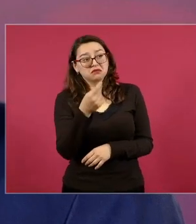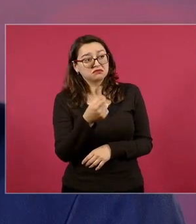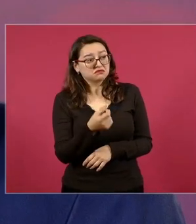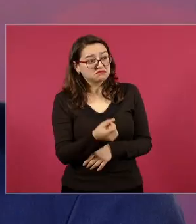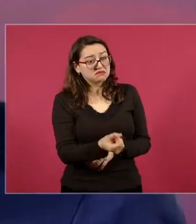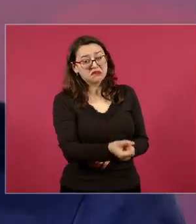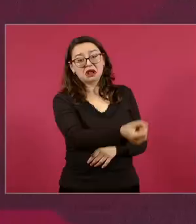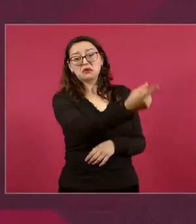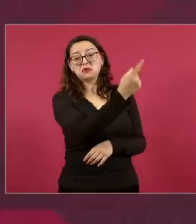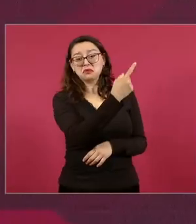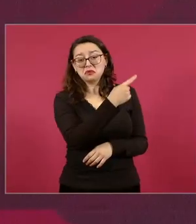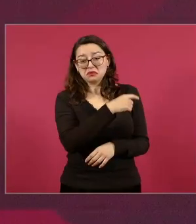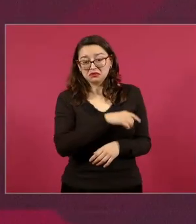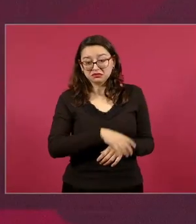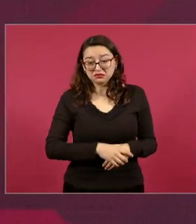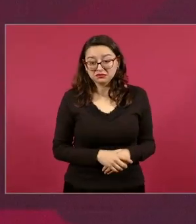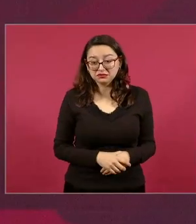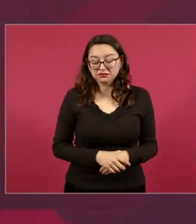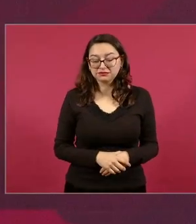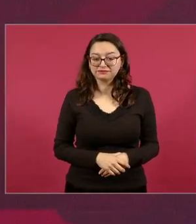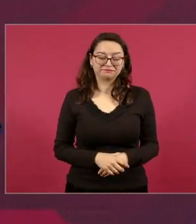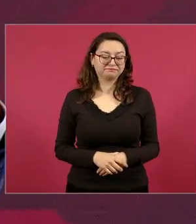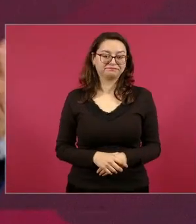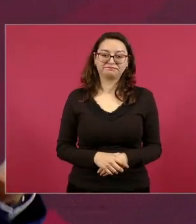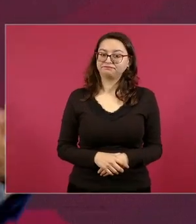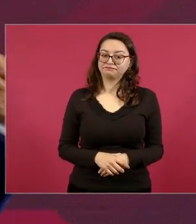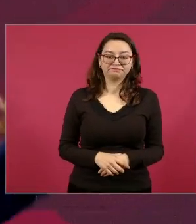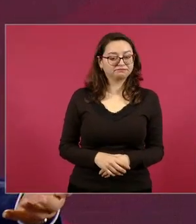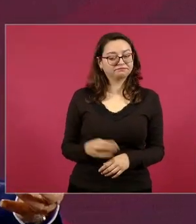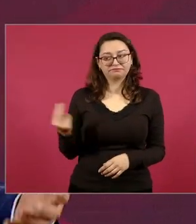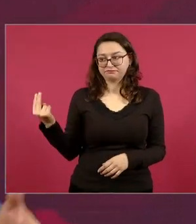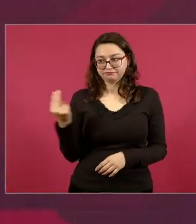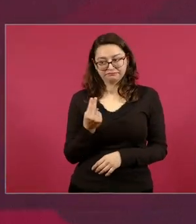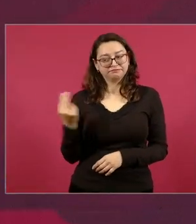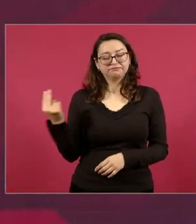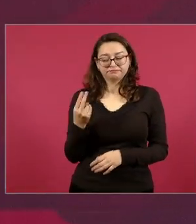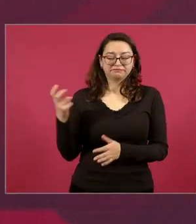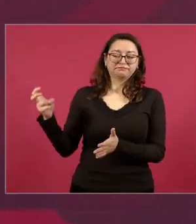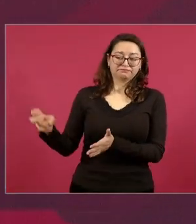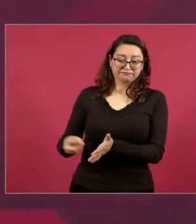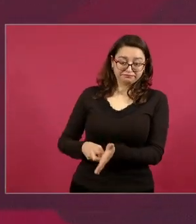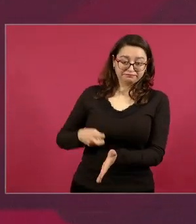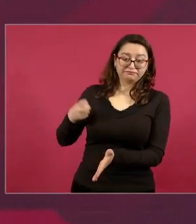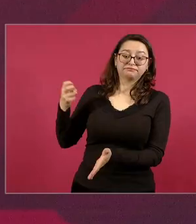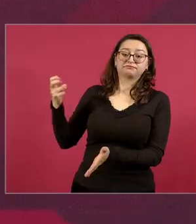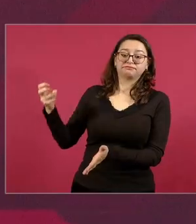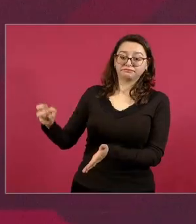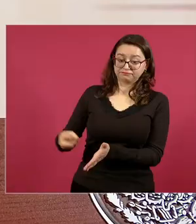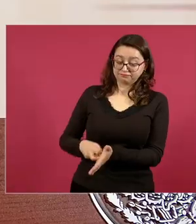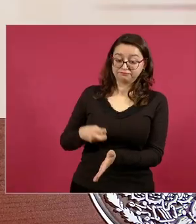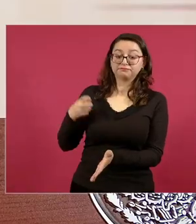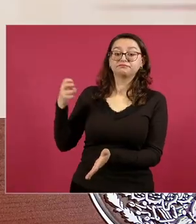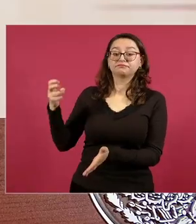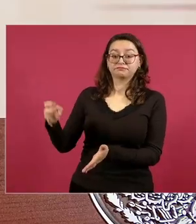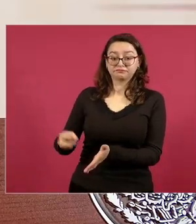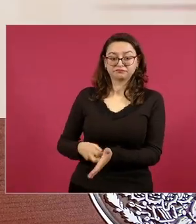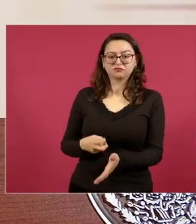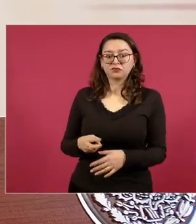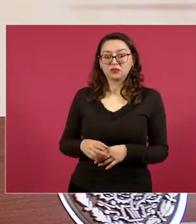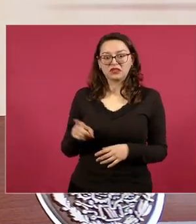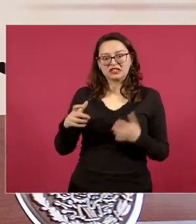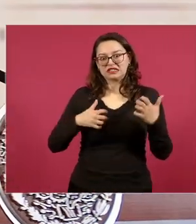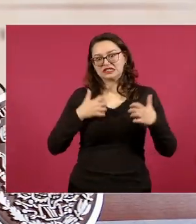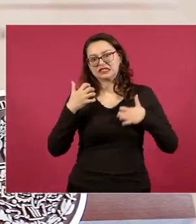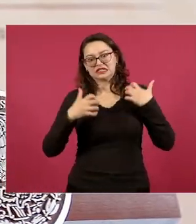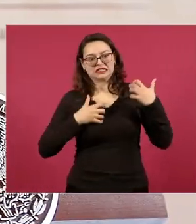entonces sí se necesita la reforma sin enojarse